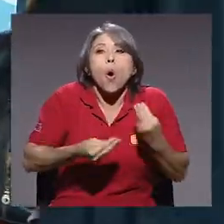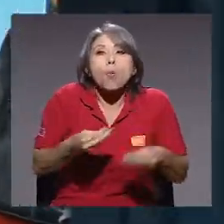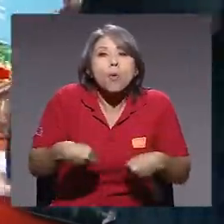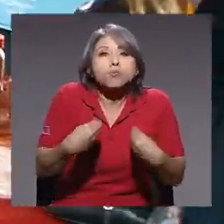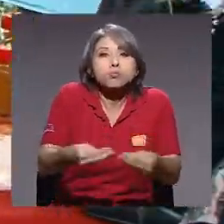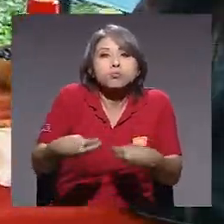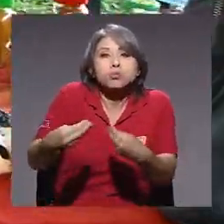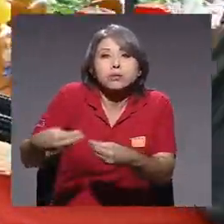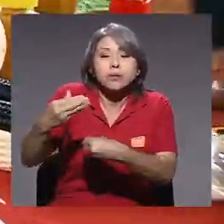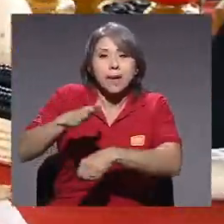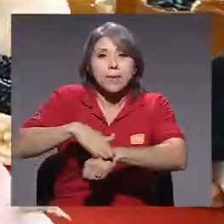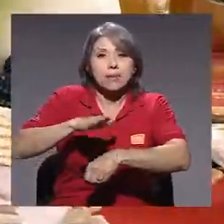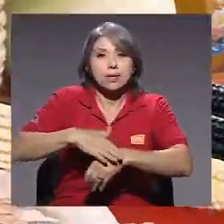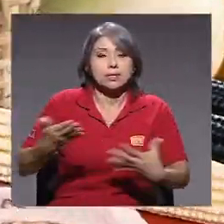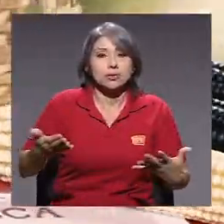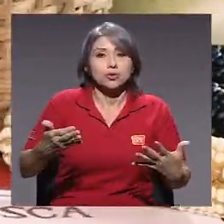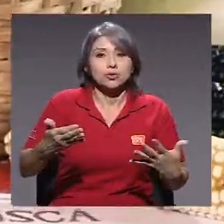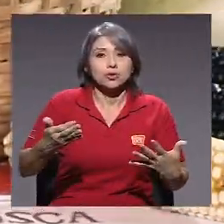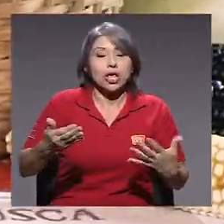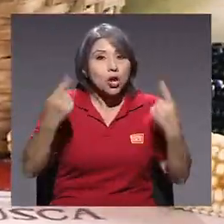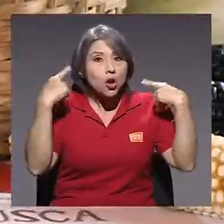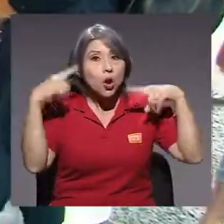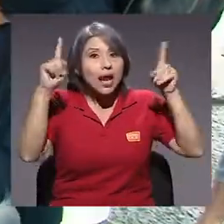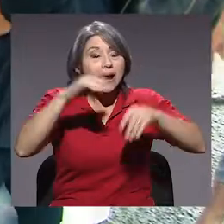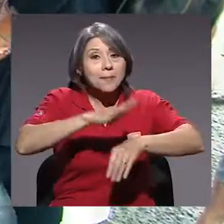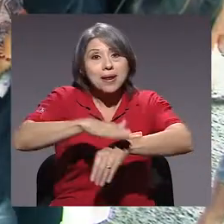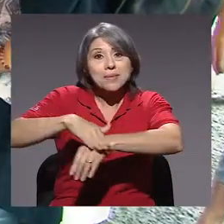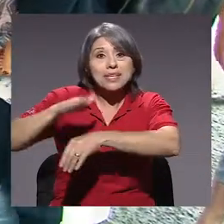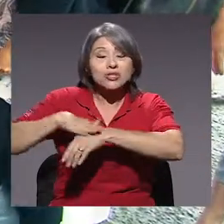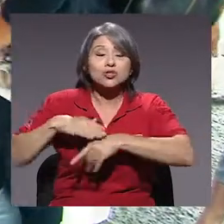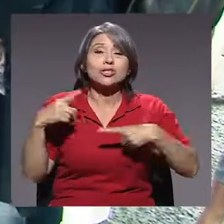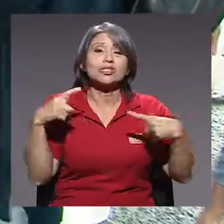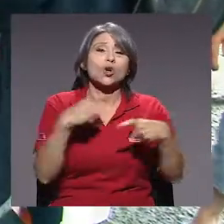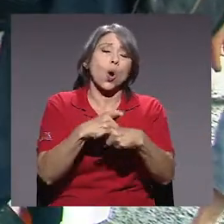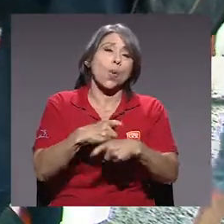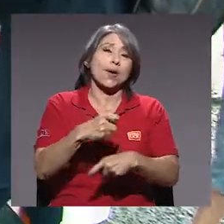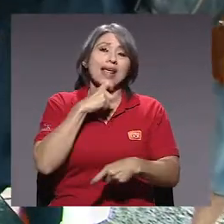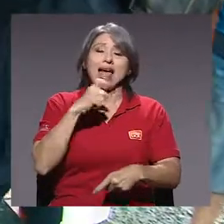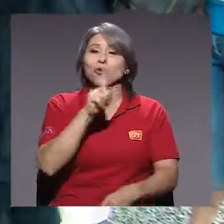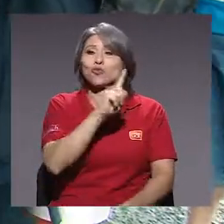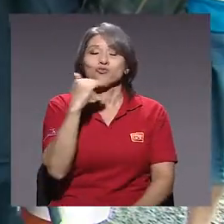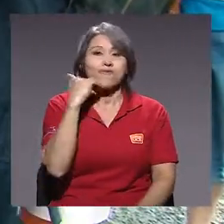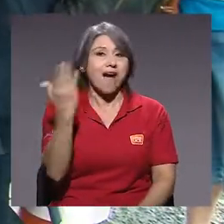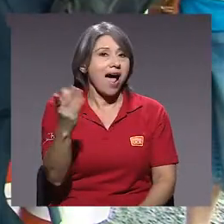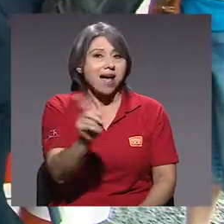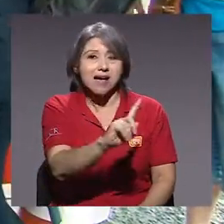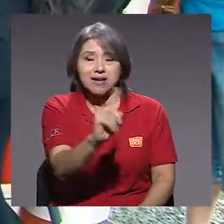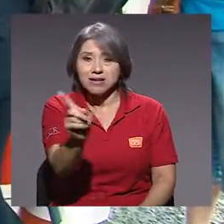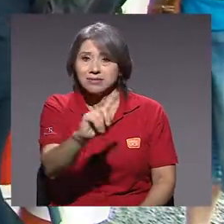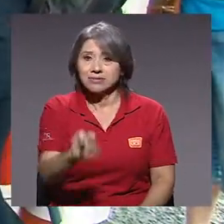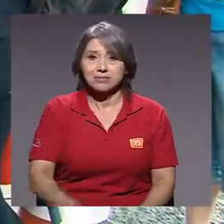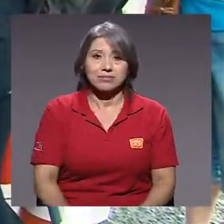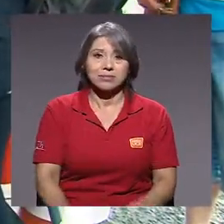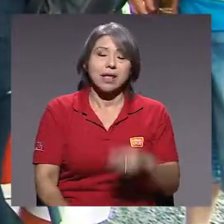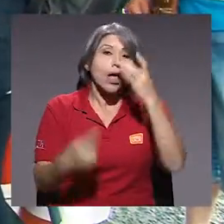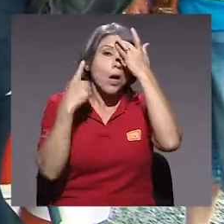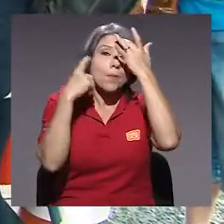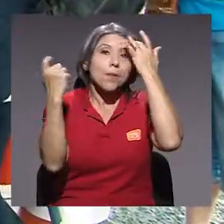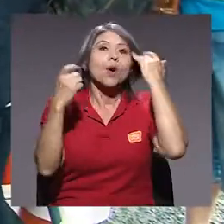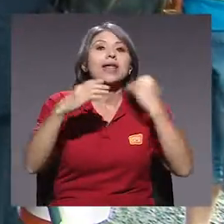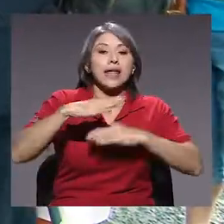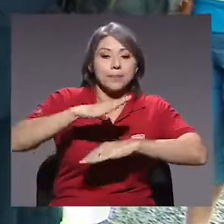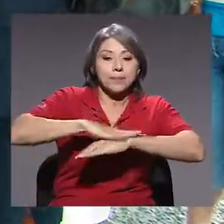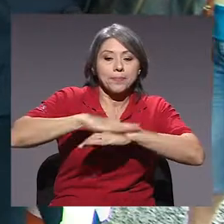desenvuelve el tema de los permisos. Y al final, lograr esos permisos es complicado. No es fácil acceder a esos permisos.